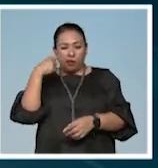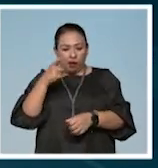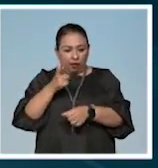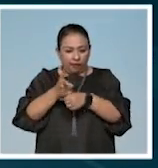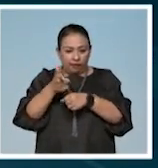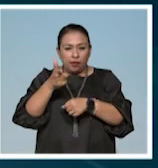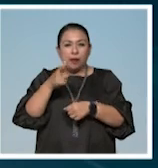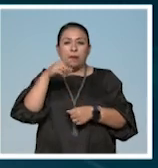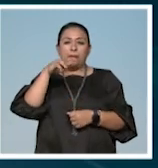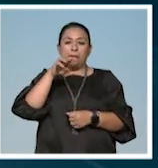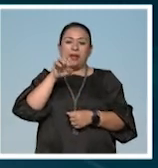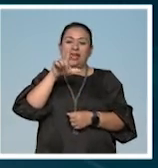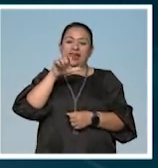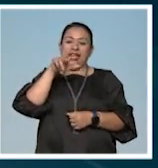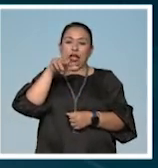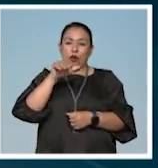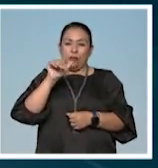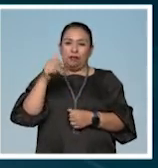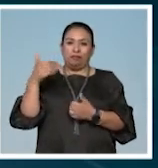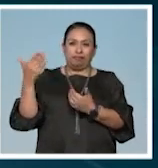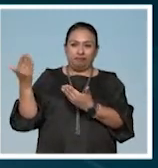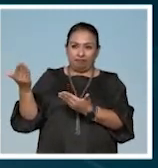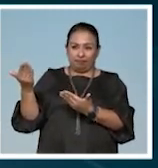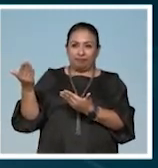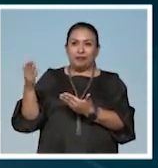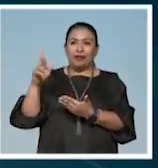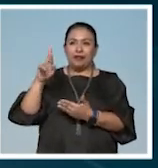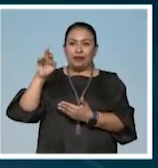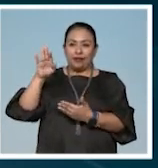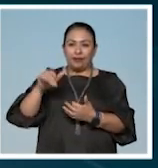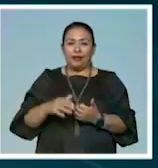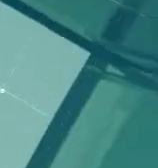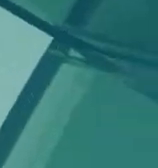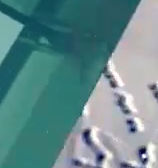el melanoma. Vamos del otro lado del estudio, Rafa, adelante.